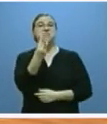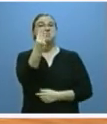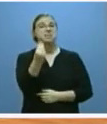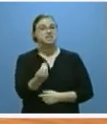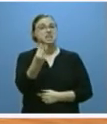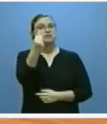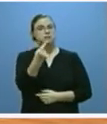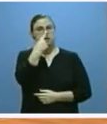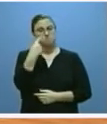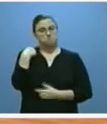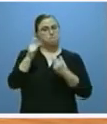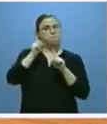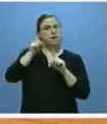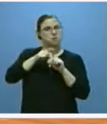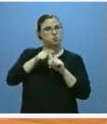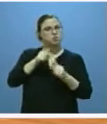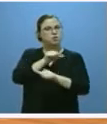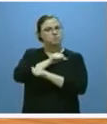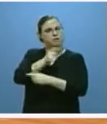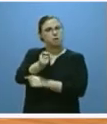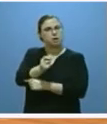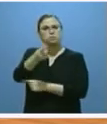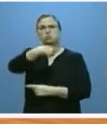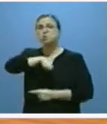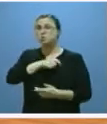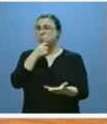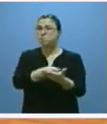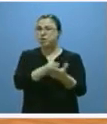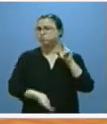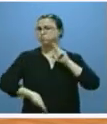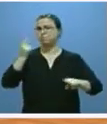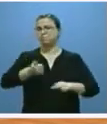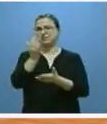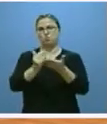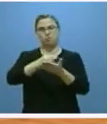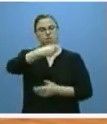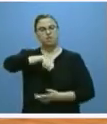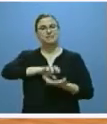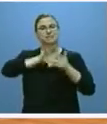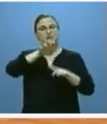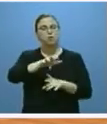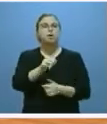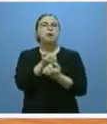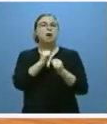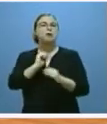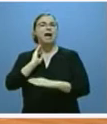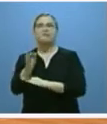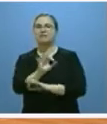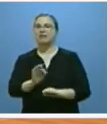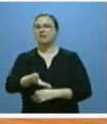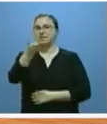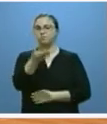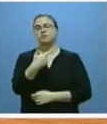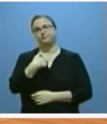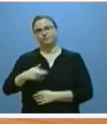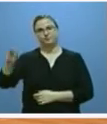el pasado mes de mayo lo que nos sitúa entre las comunidades con mejor media. Todo ello sin perjuicio de lo esencial. Hay